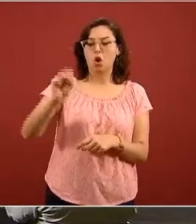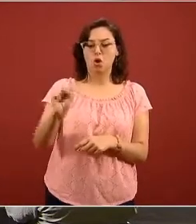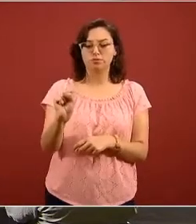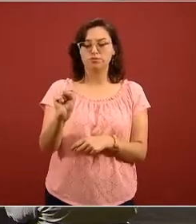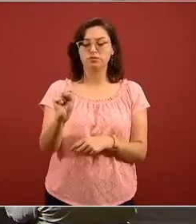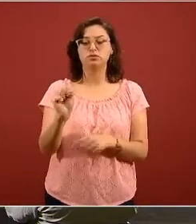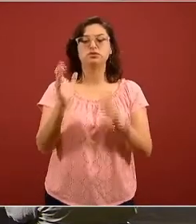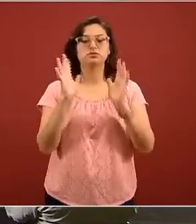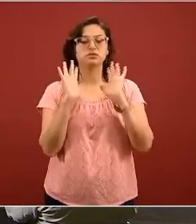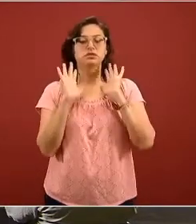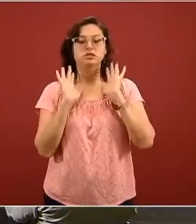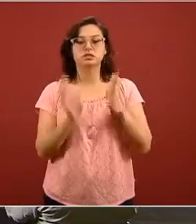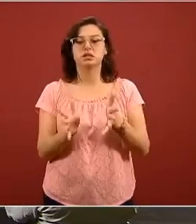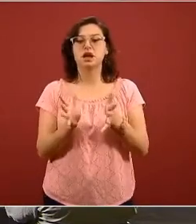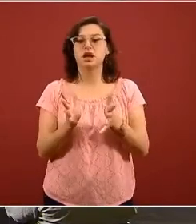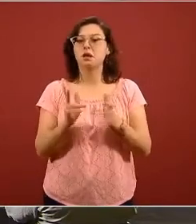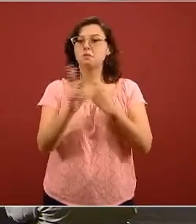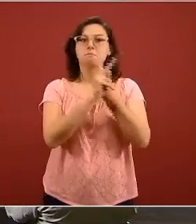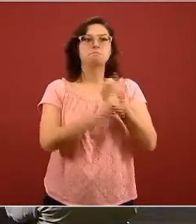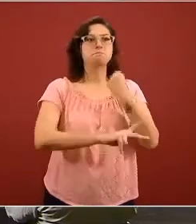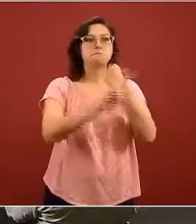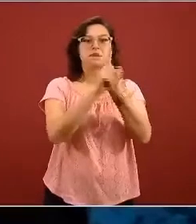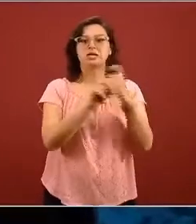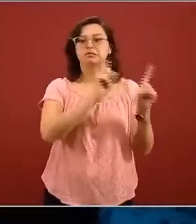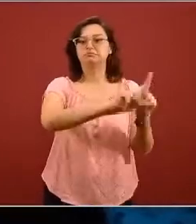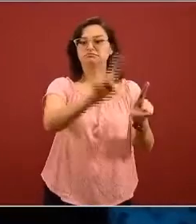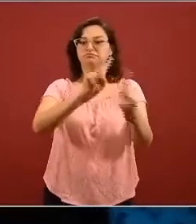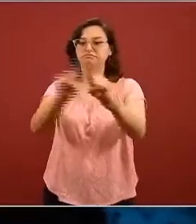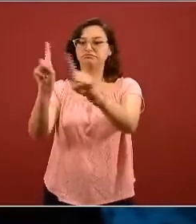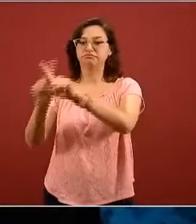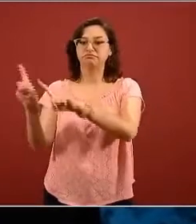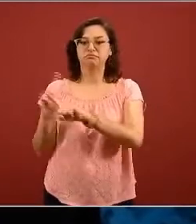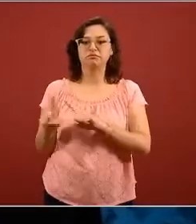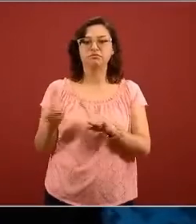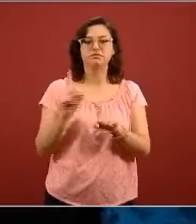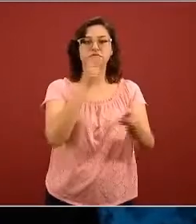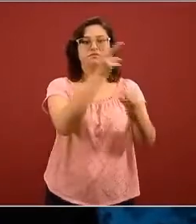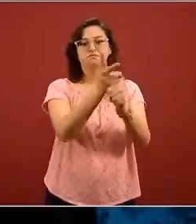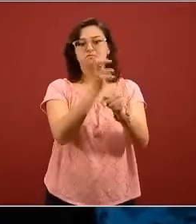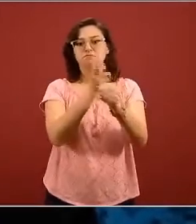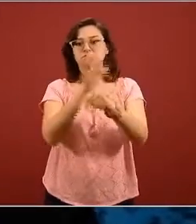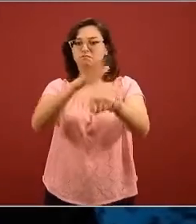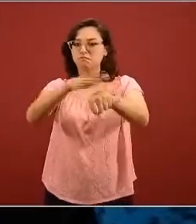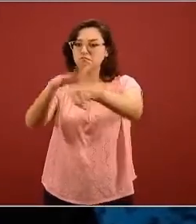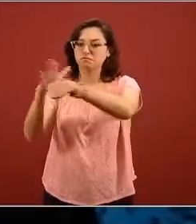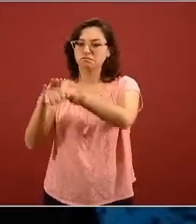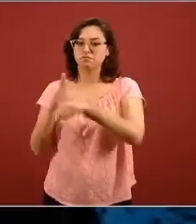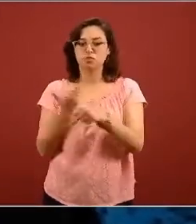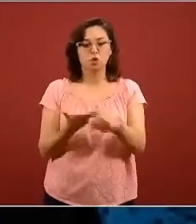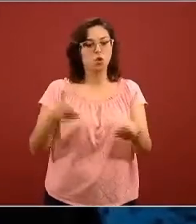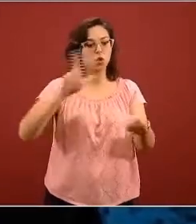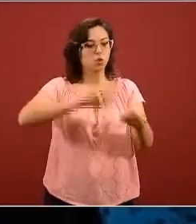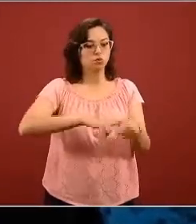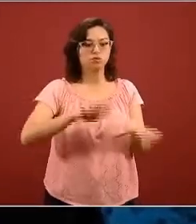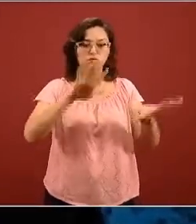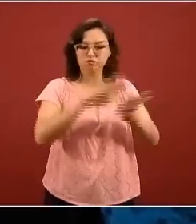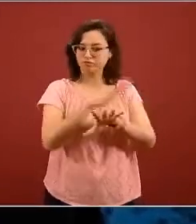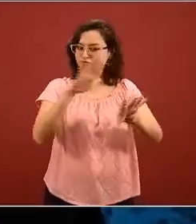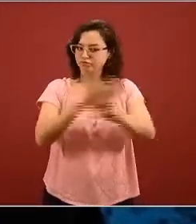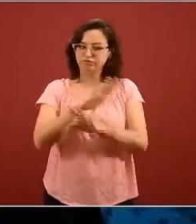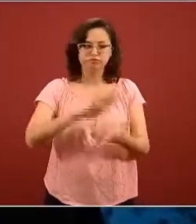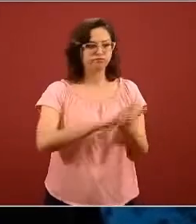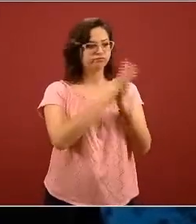invitó a todos los países a que ya concretaran la transformación hospitalaria la conversión